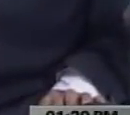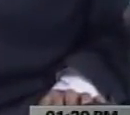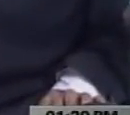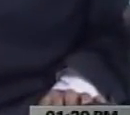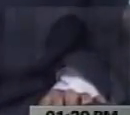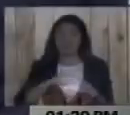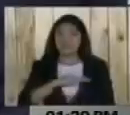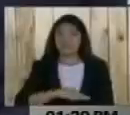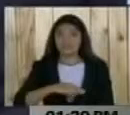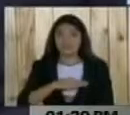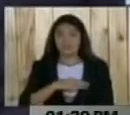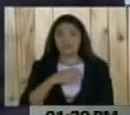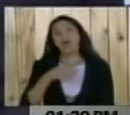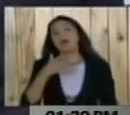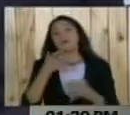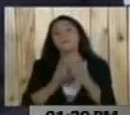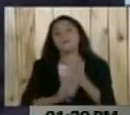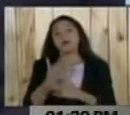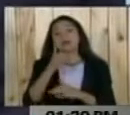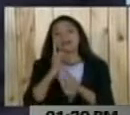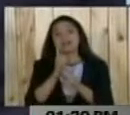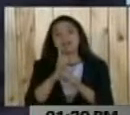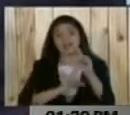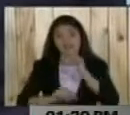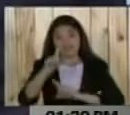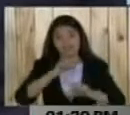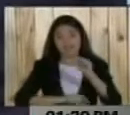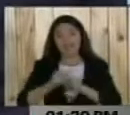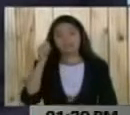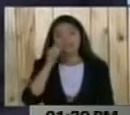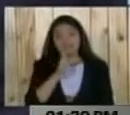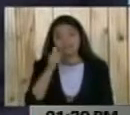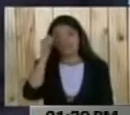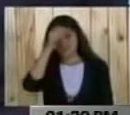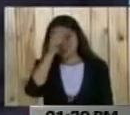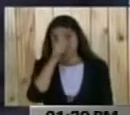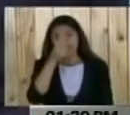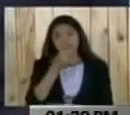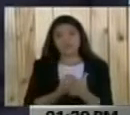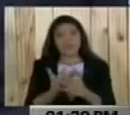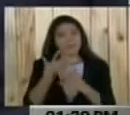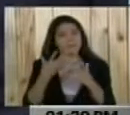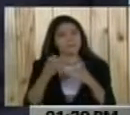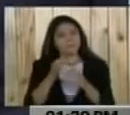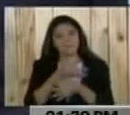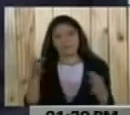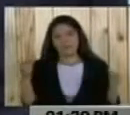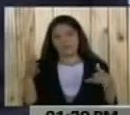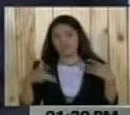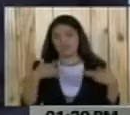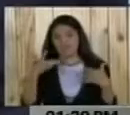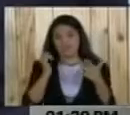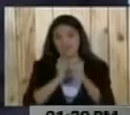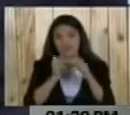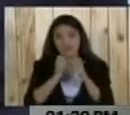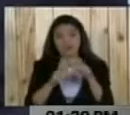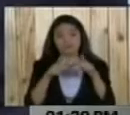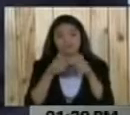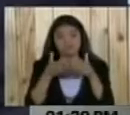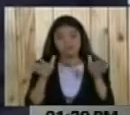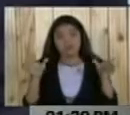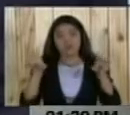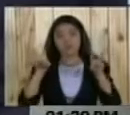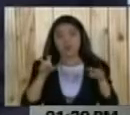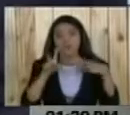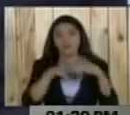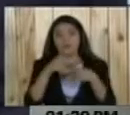Nevado abrimos nuestro repaso por el Mundo 2.0, pues el fin de semana, además de realizar esta maravillosa actividad deportiva, fue inaugurado un nuevo espacio del